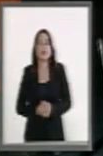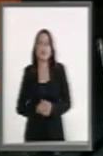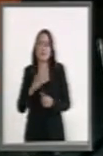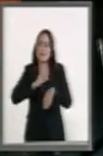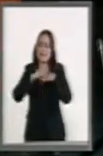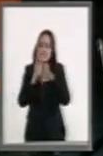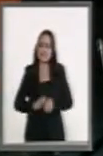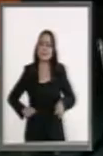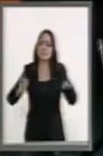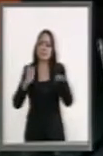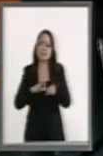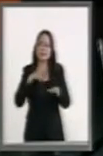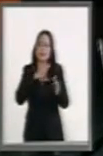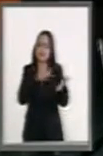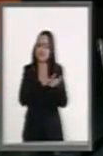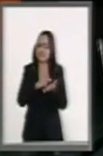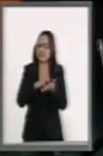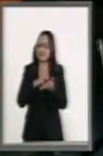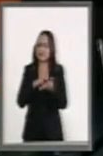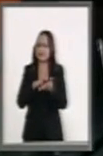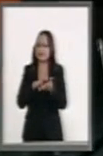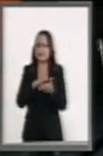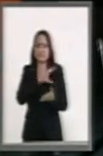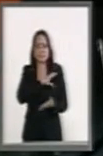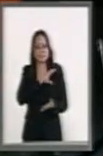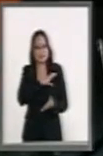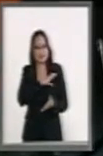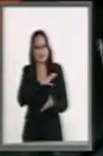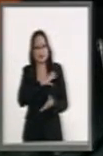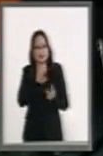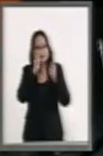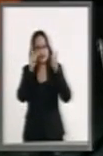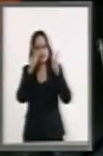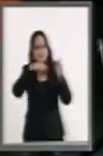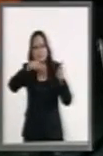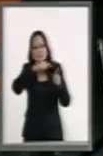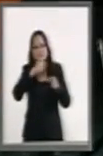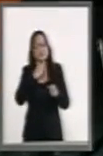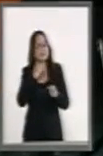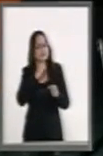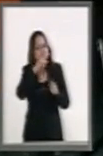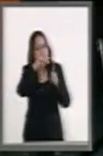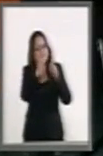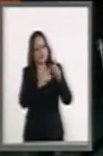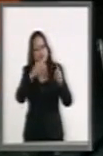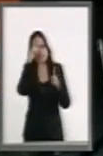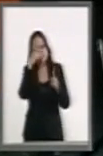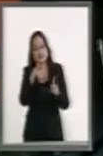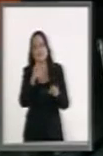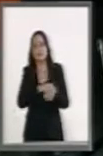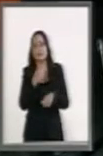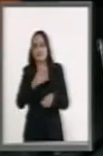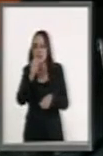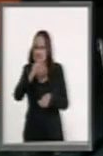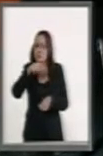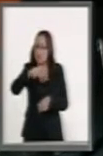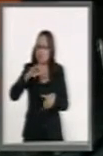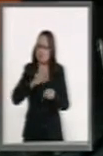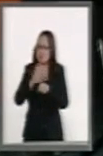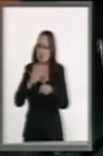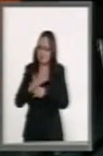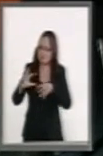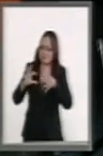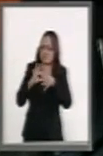el respaldo, el apoyo, el cariño y la admiración de todo el Senado de la República, porque así se lo ha ganado usted.